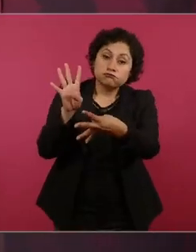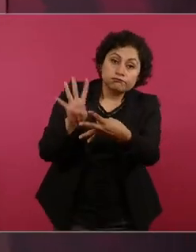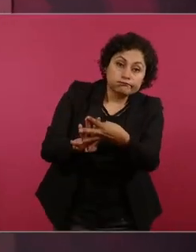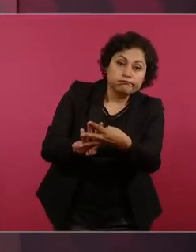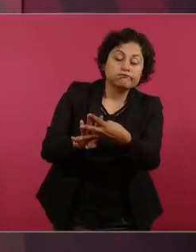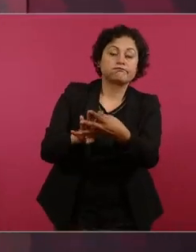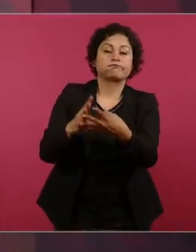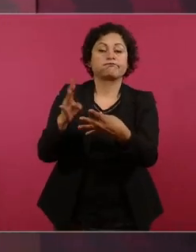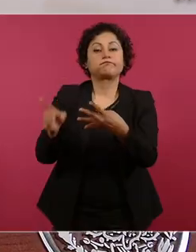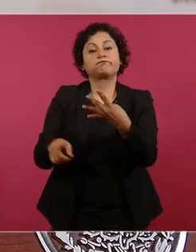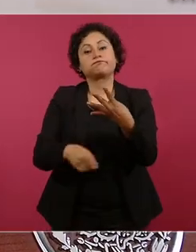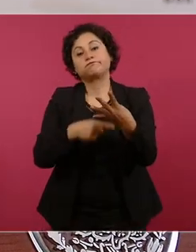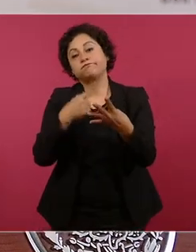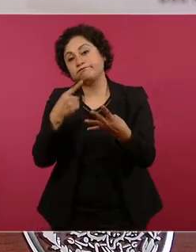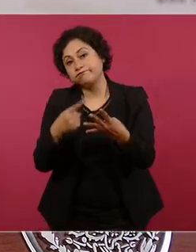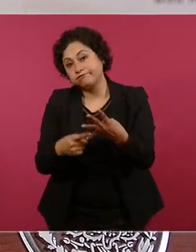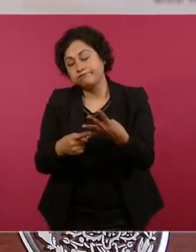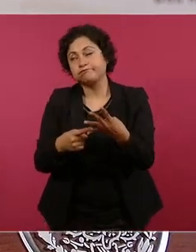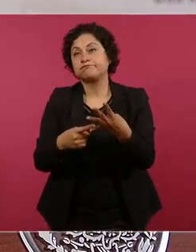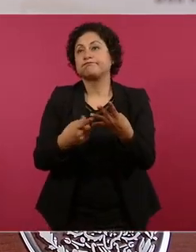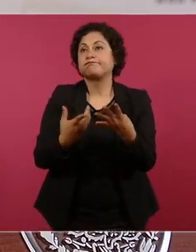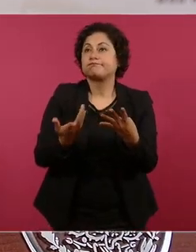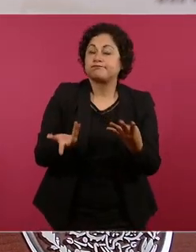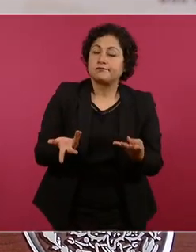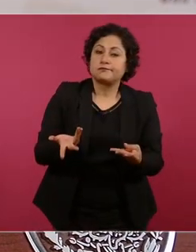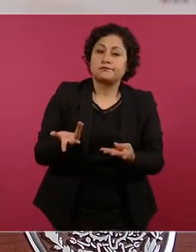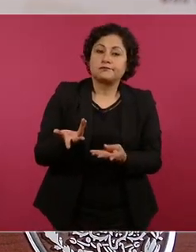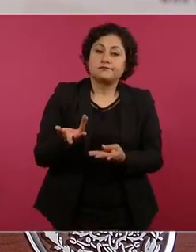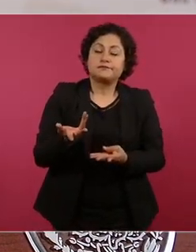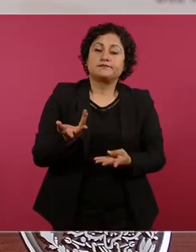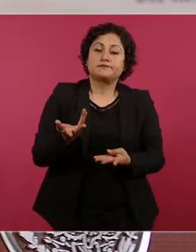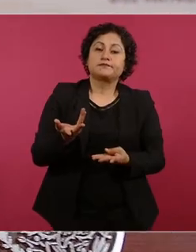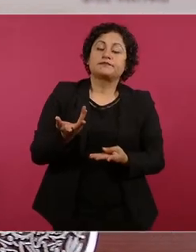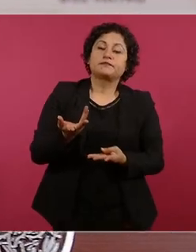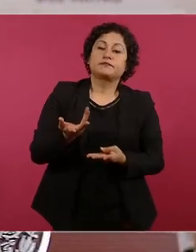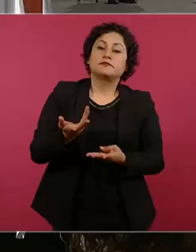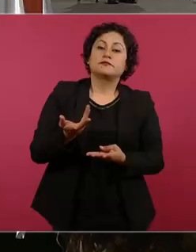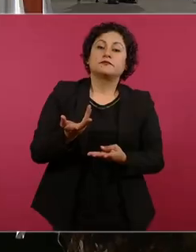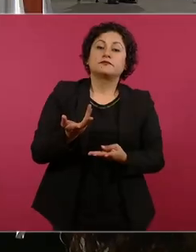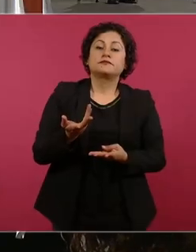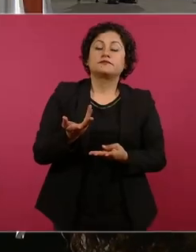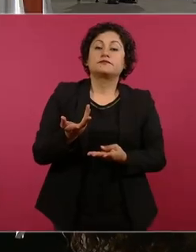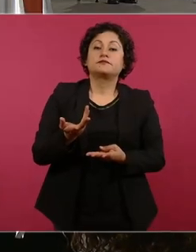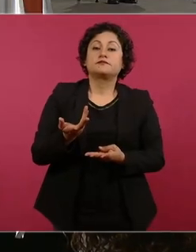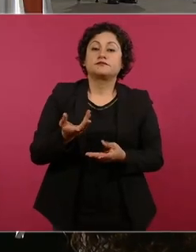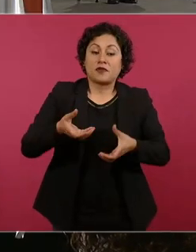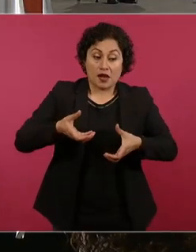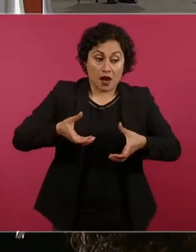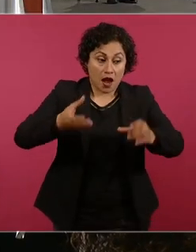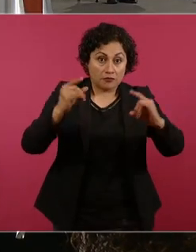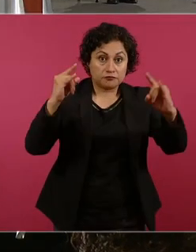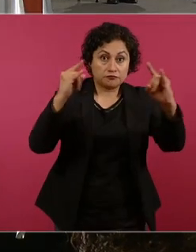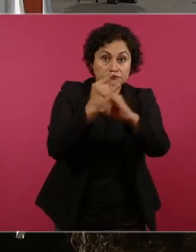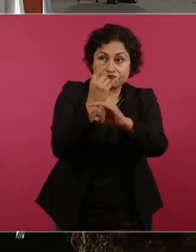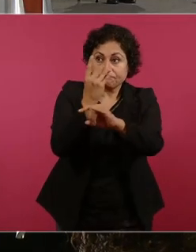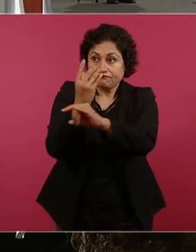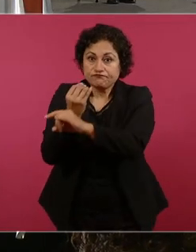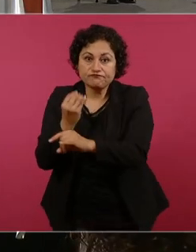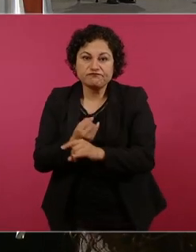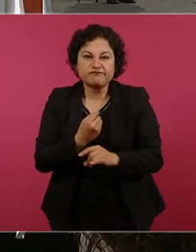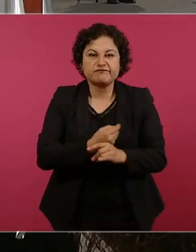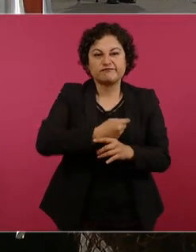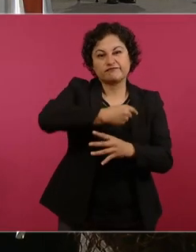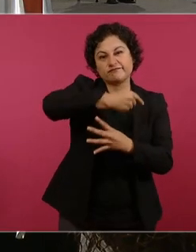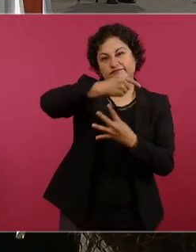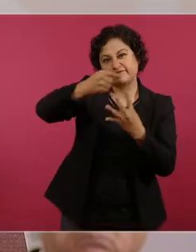con contratos de mantenimiento de caminos muchos contratos de